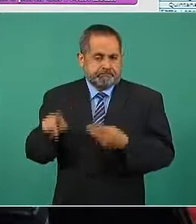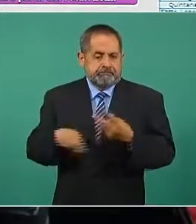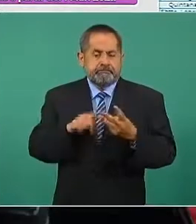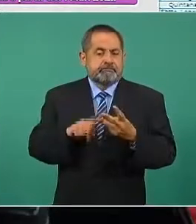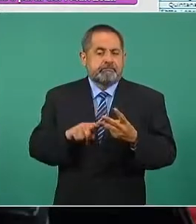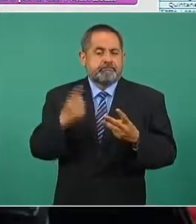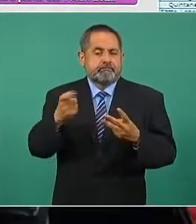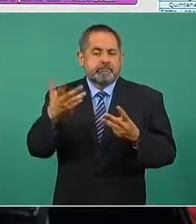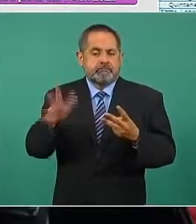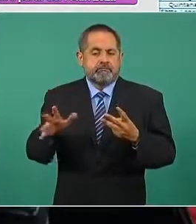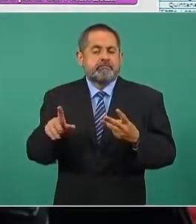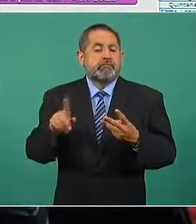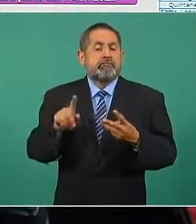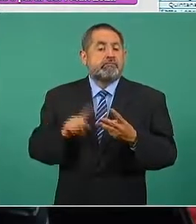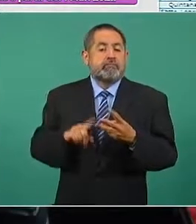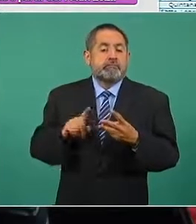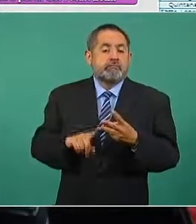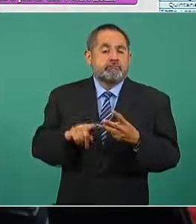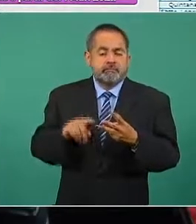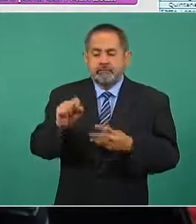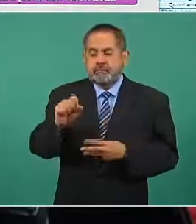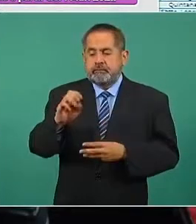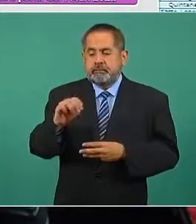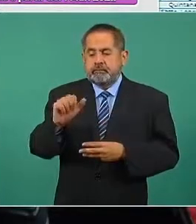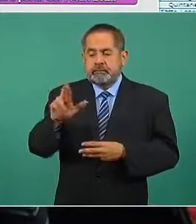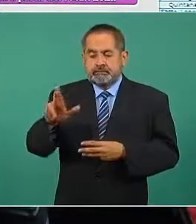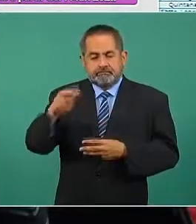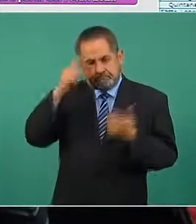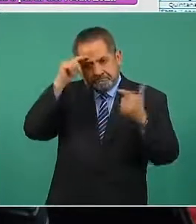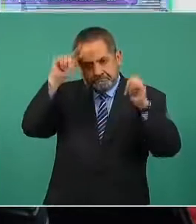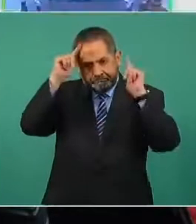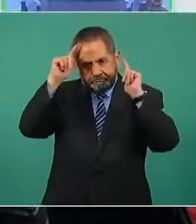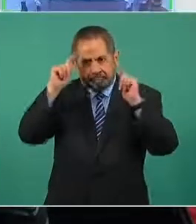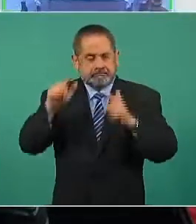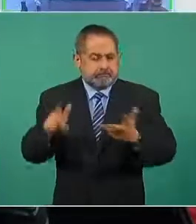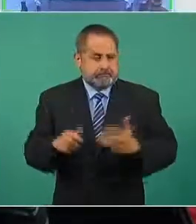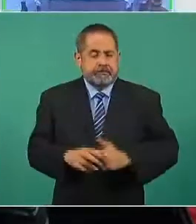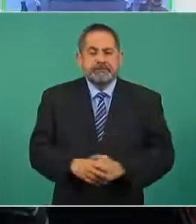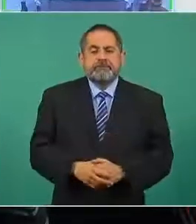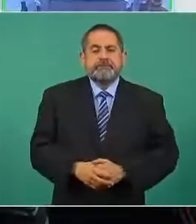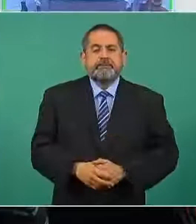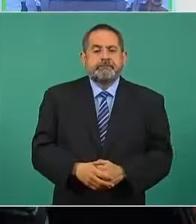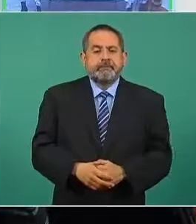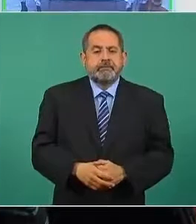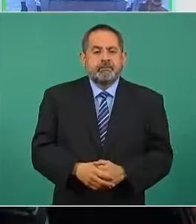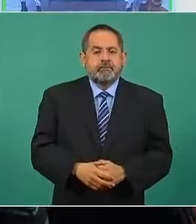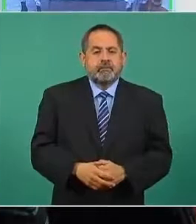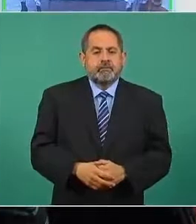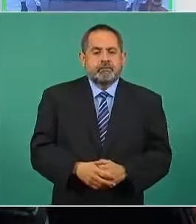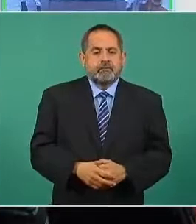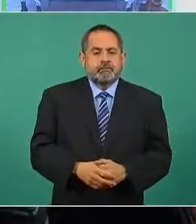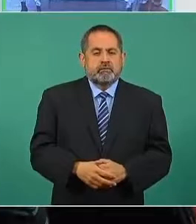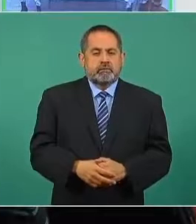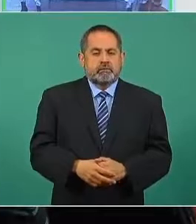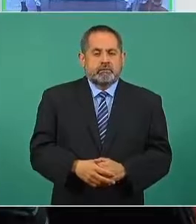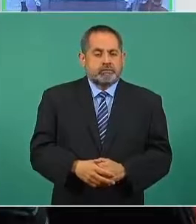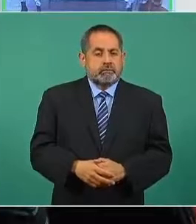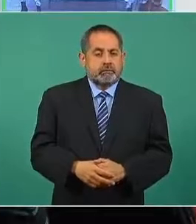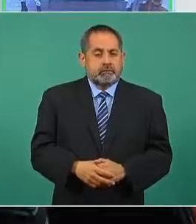de la secretaría de marina adelante por favor dentro de esta